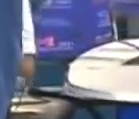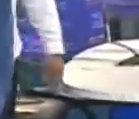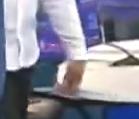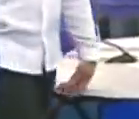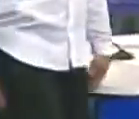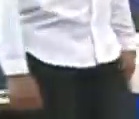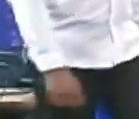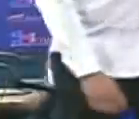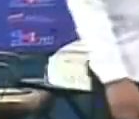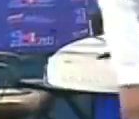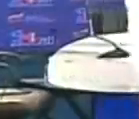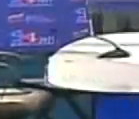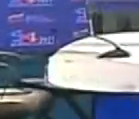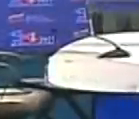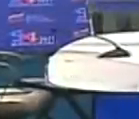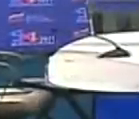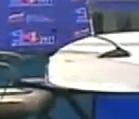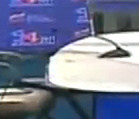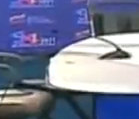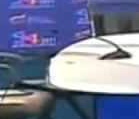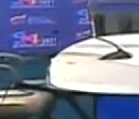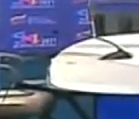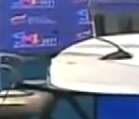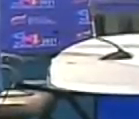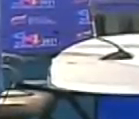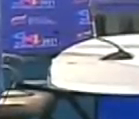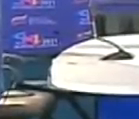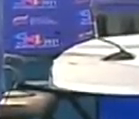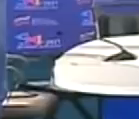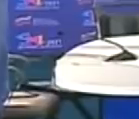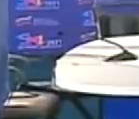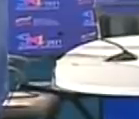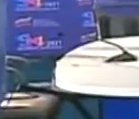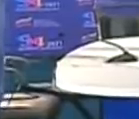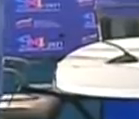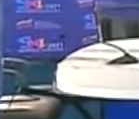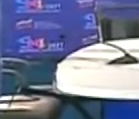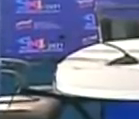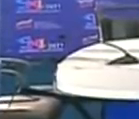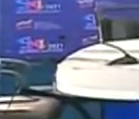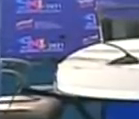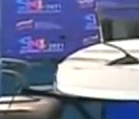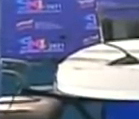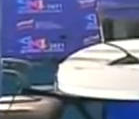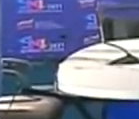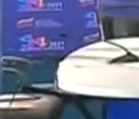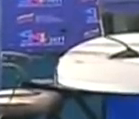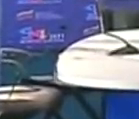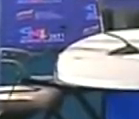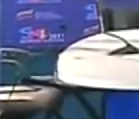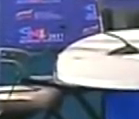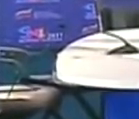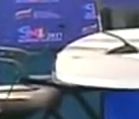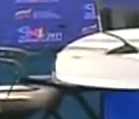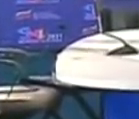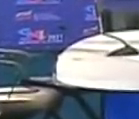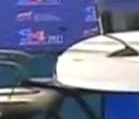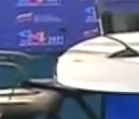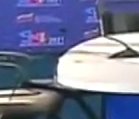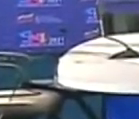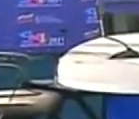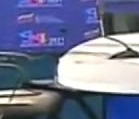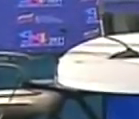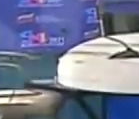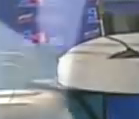país en educación universitaria también el ejecutivo nacional ha destinado más del 76%